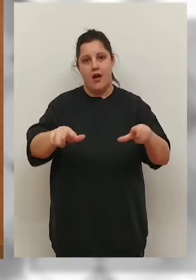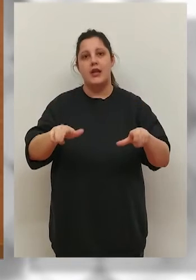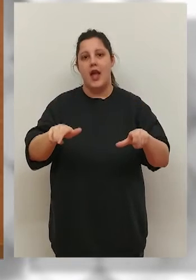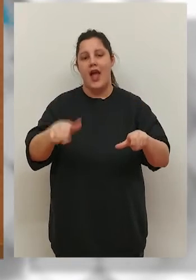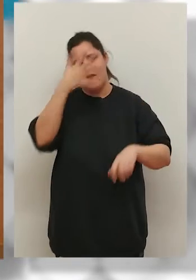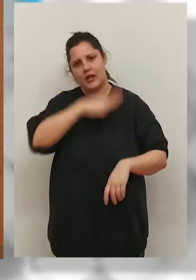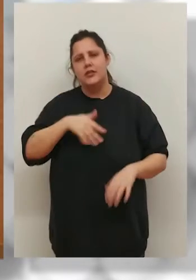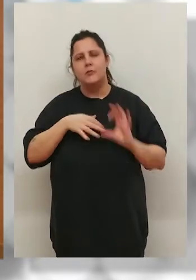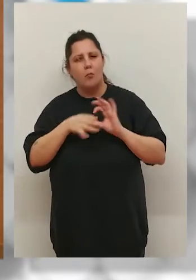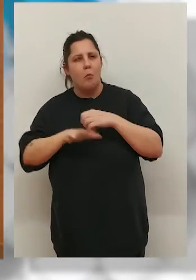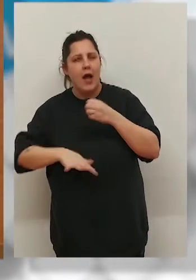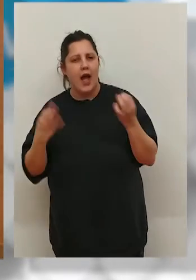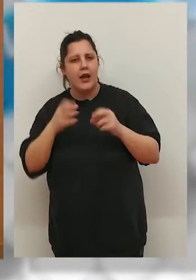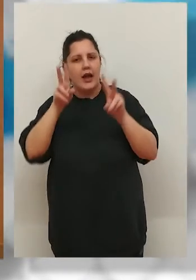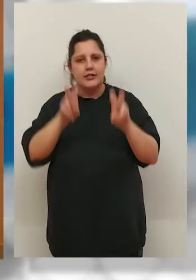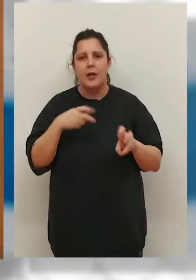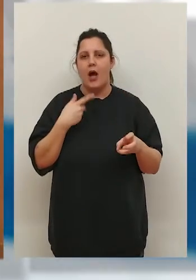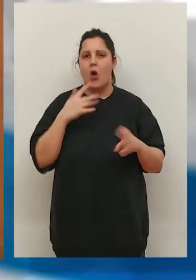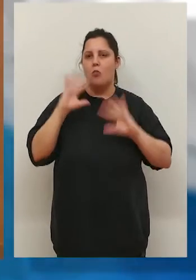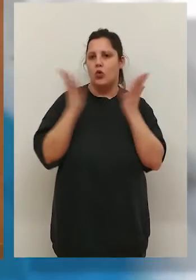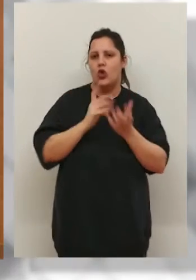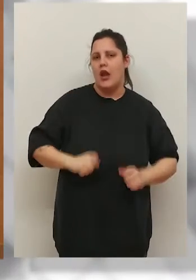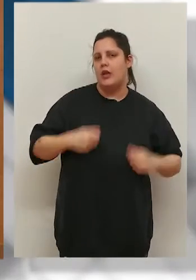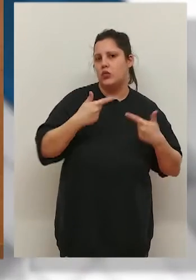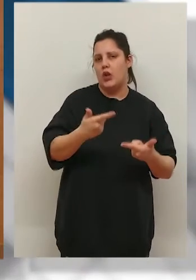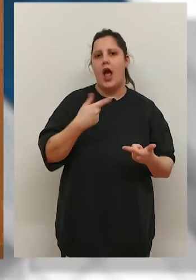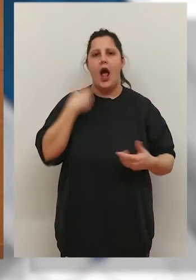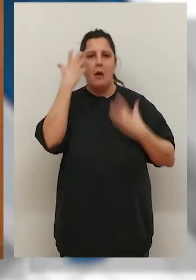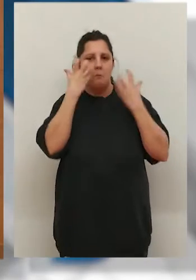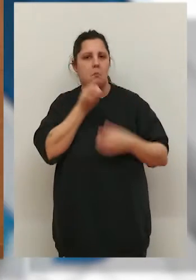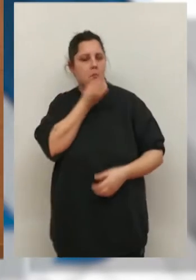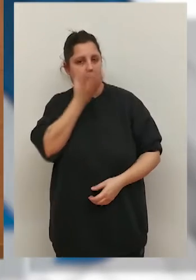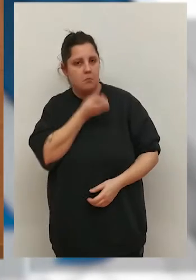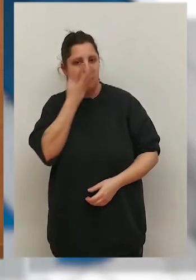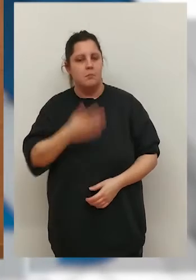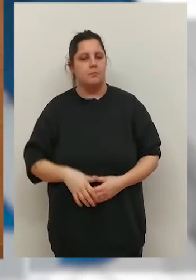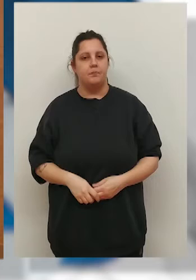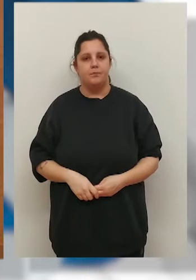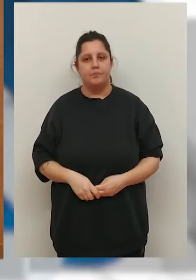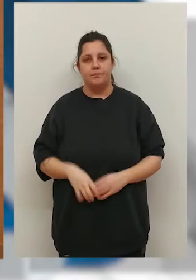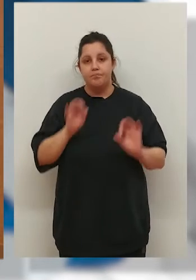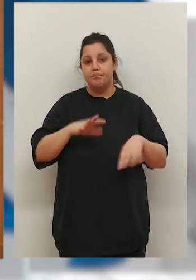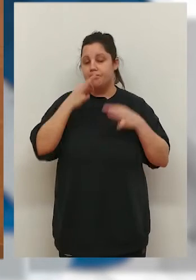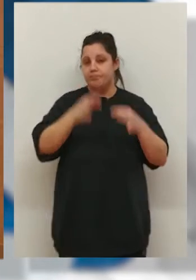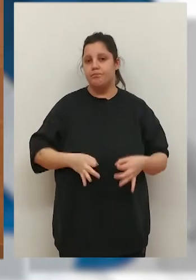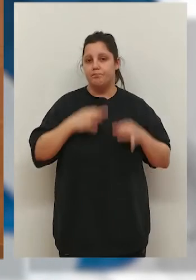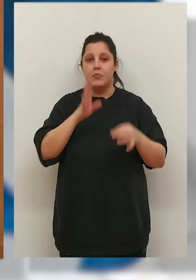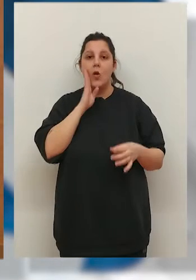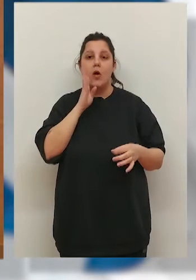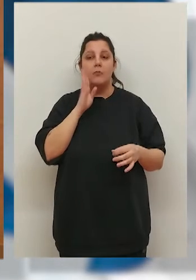estará basada en la temática del mundo natural, de la flora y de la fauna, y estará destinado, como es habitual en estas